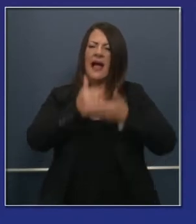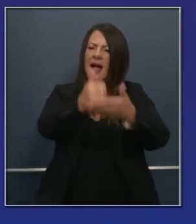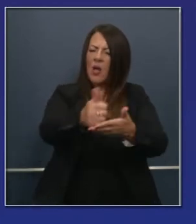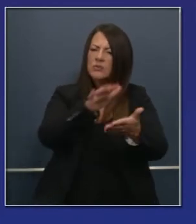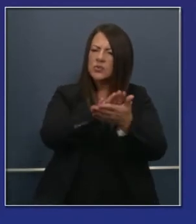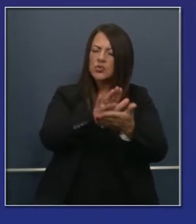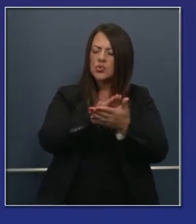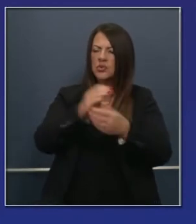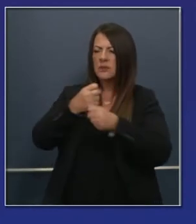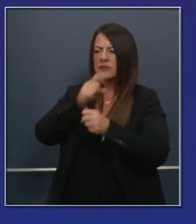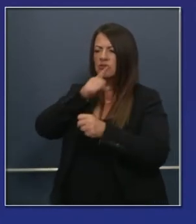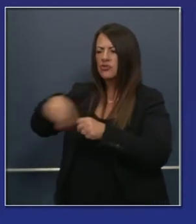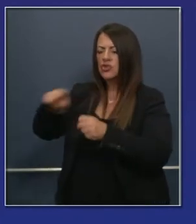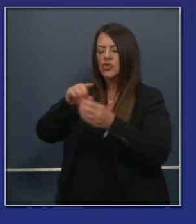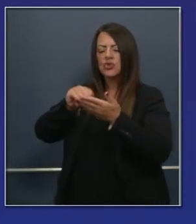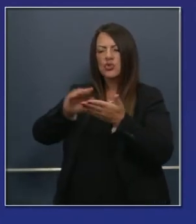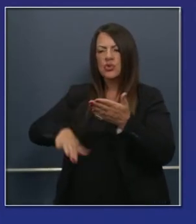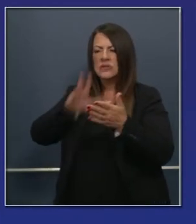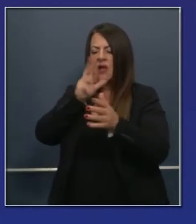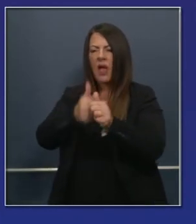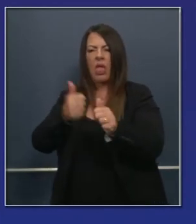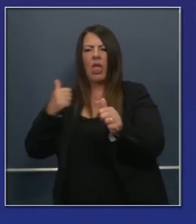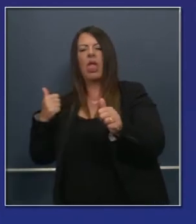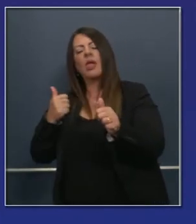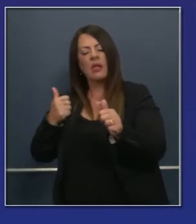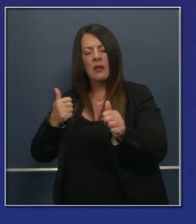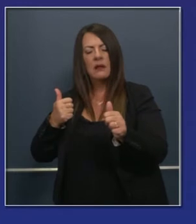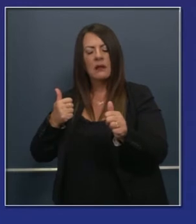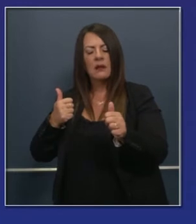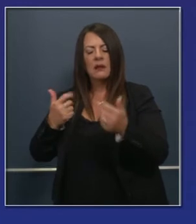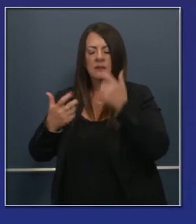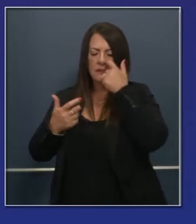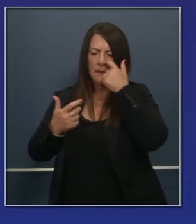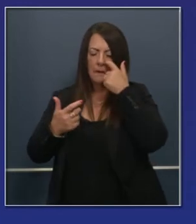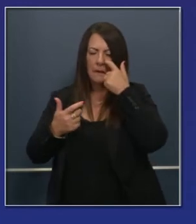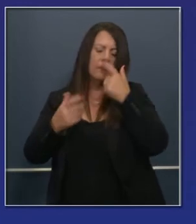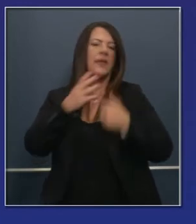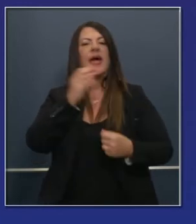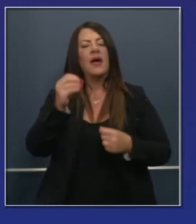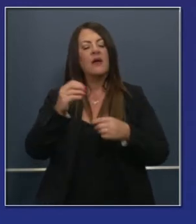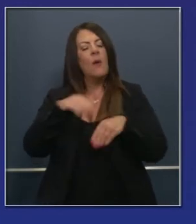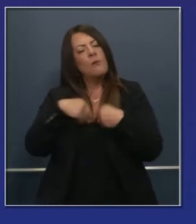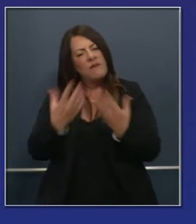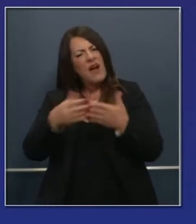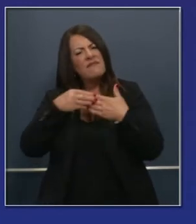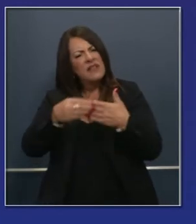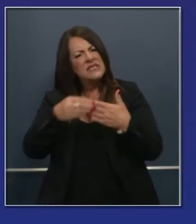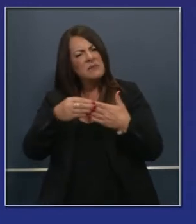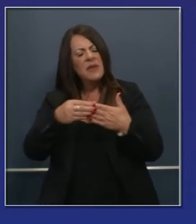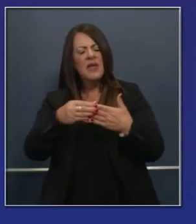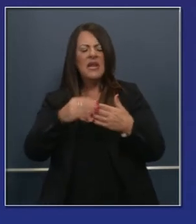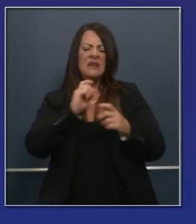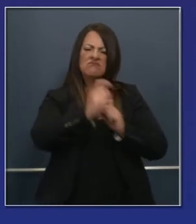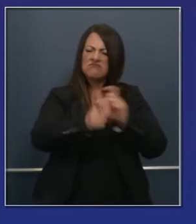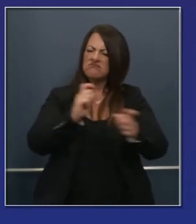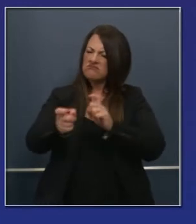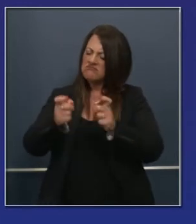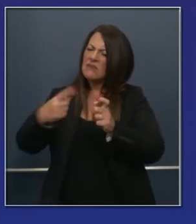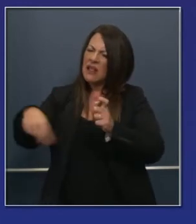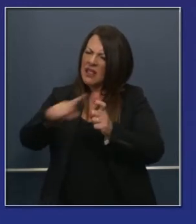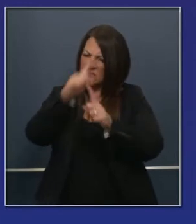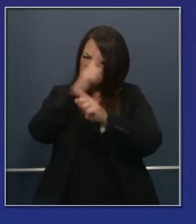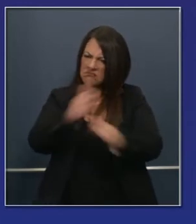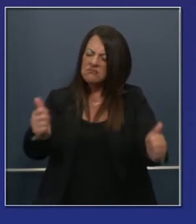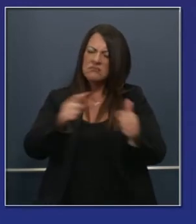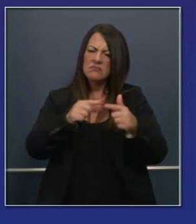asignaciones fuertes para los que necesitan, aparte de todas las otras necesidades presupuestarias que tenemos. Esto es lo que necesitamos para los